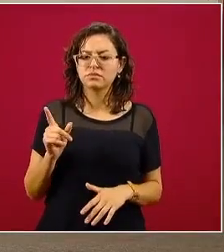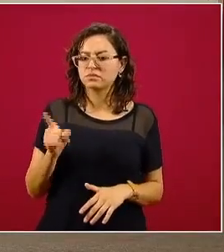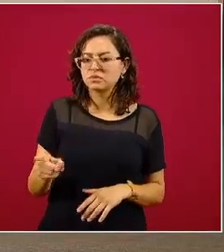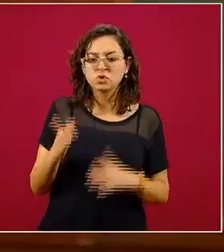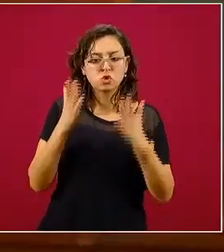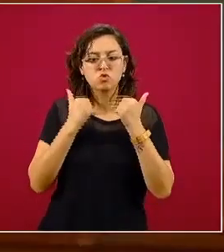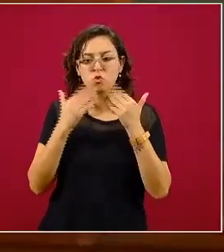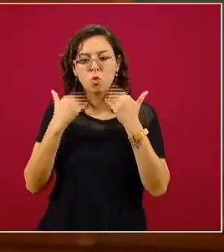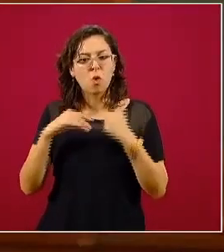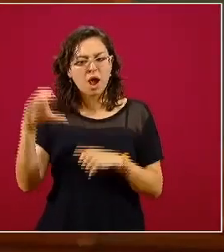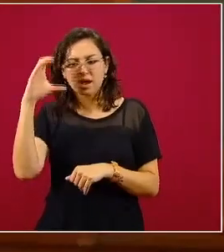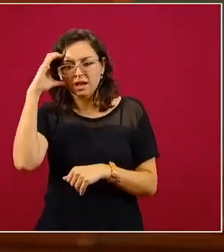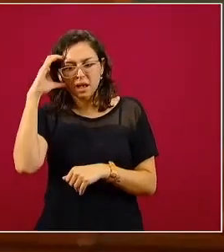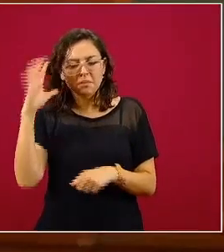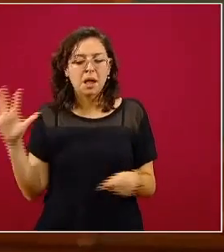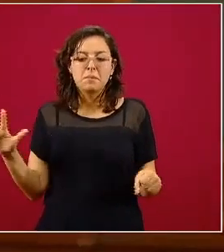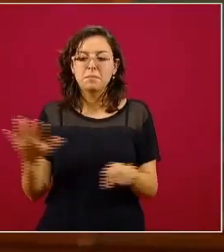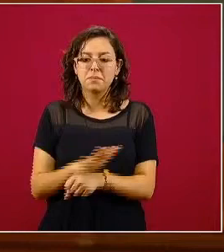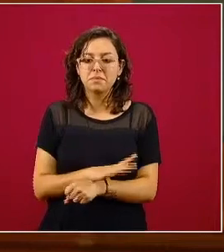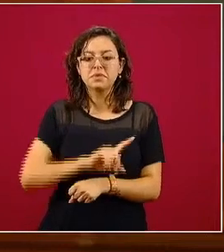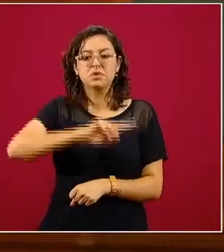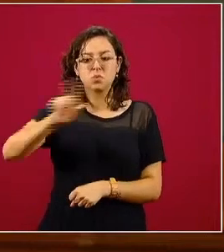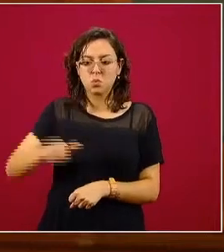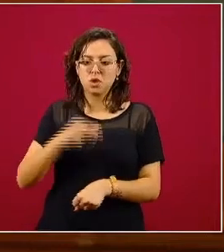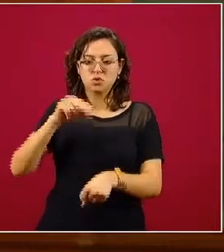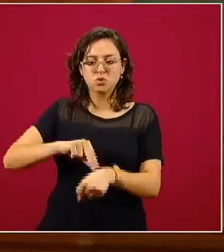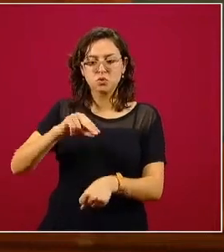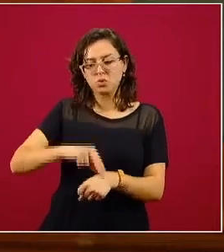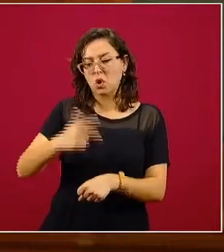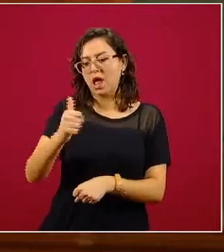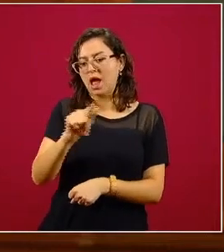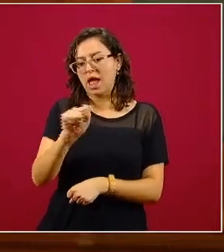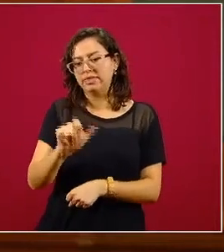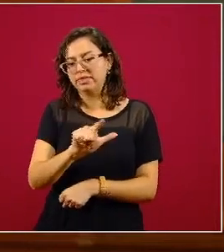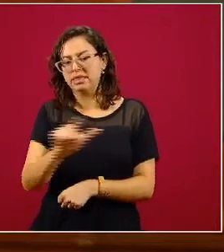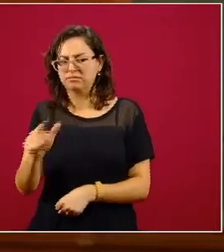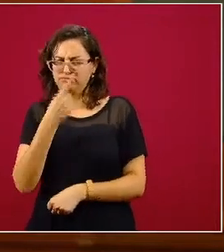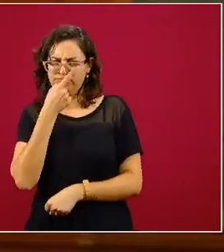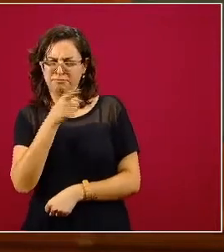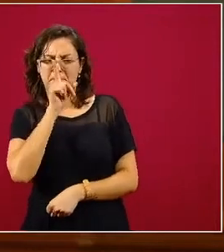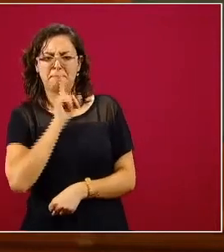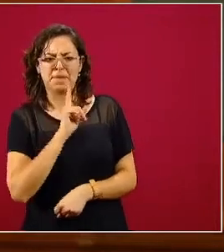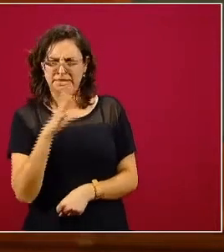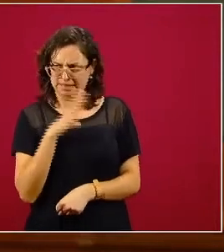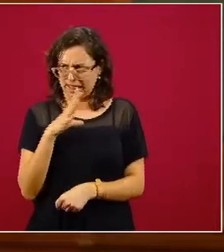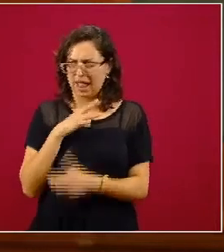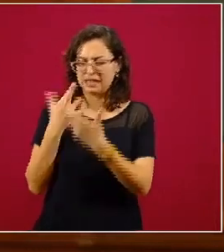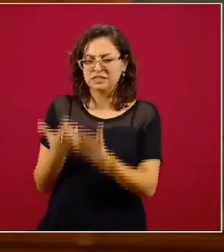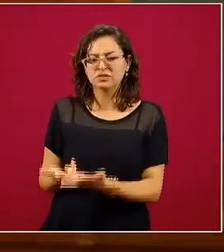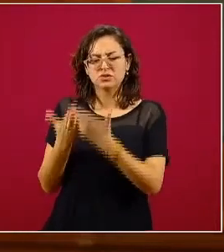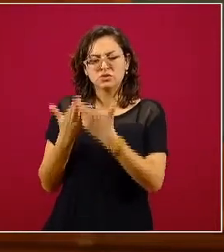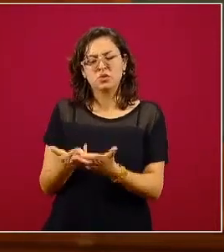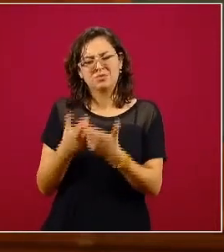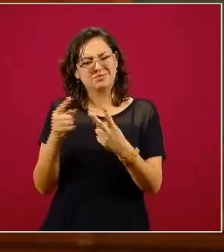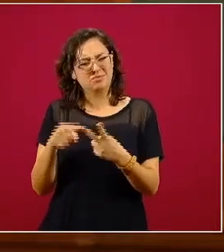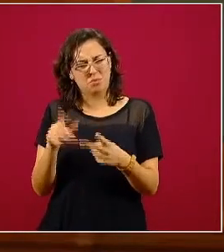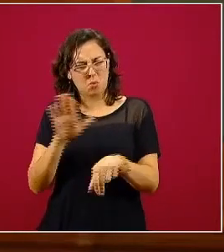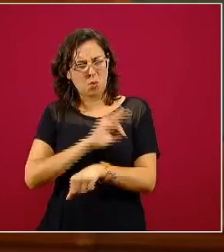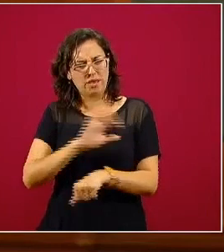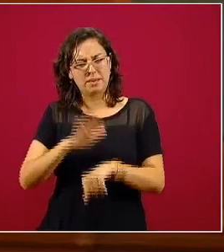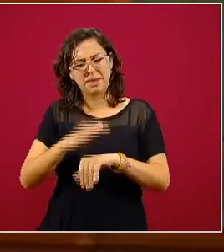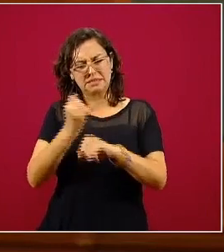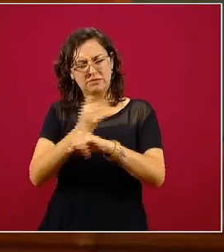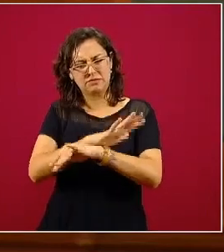no había camas suficientes. Ya el doctor Gatell desmintió esta cuestión, pero que nos hable un poco la actualización de este y otros puntos. Y el tercero, nos